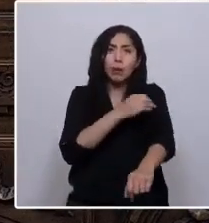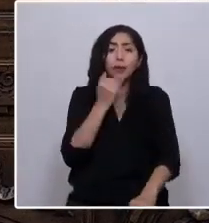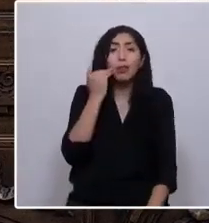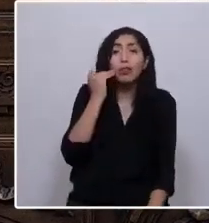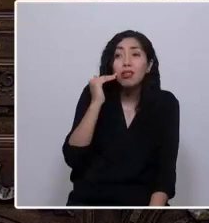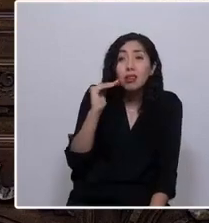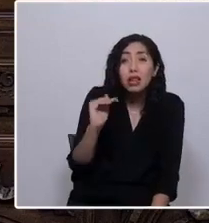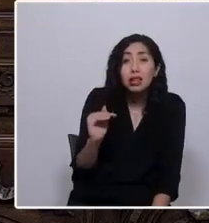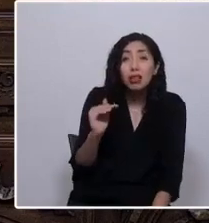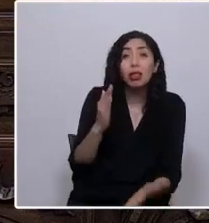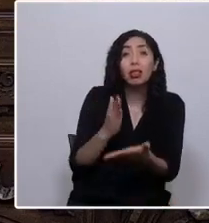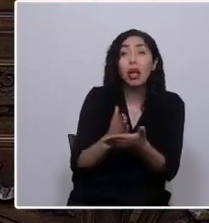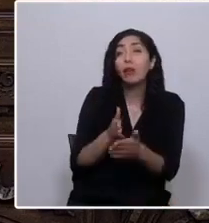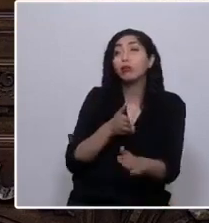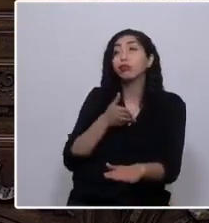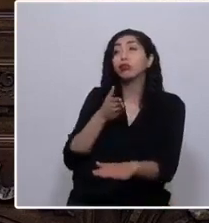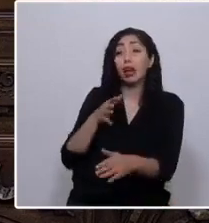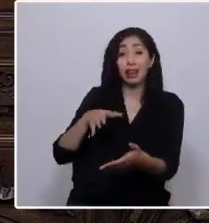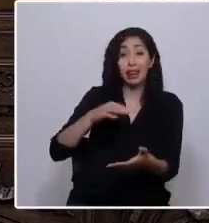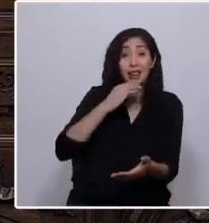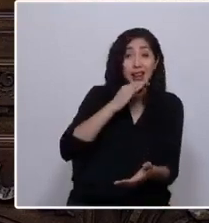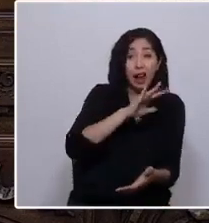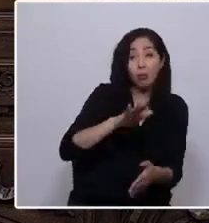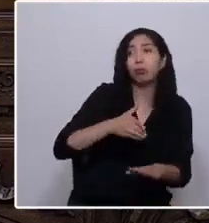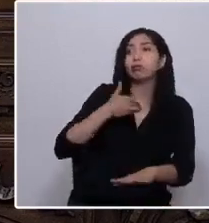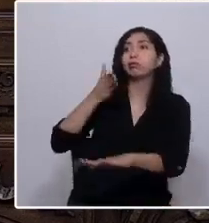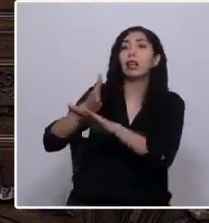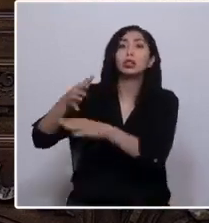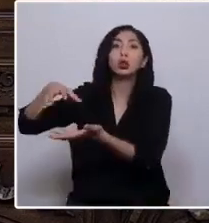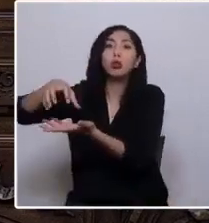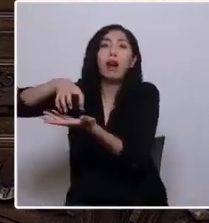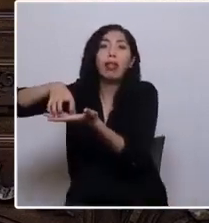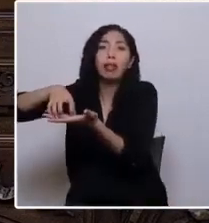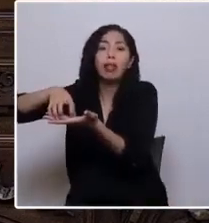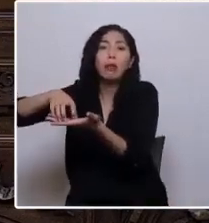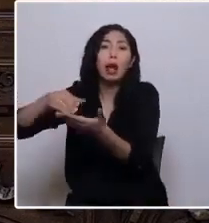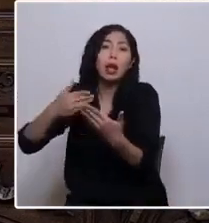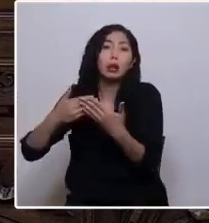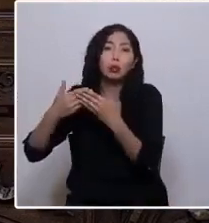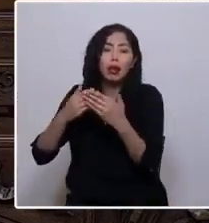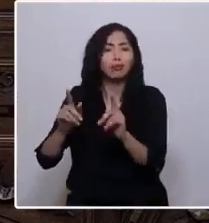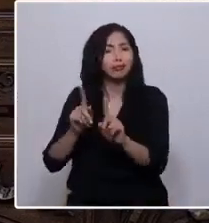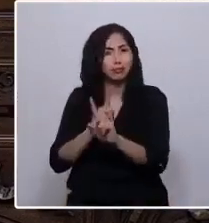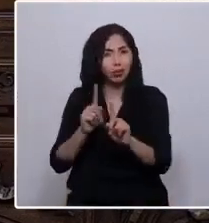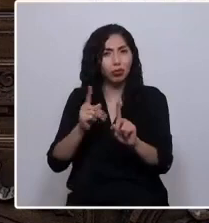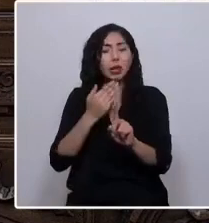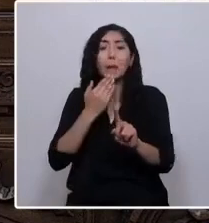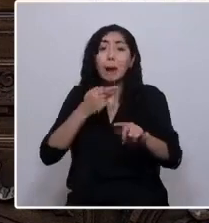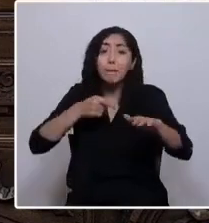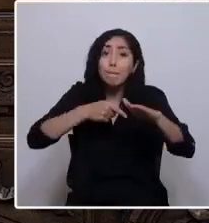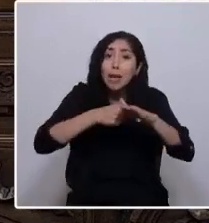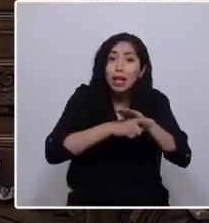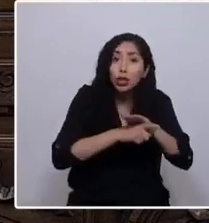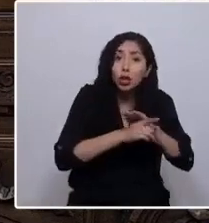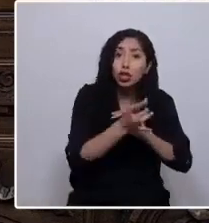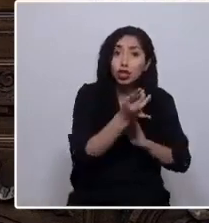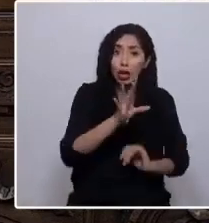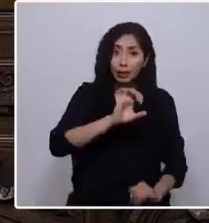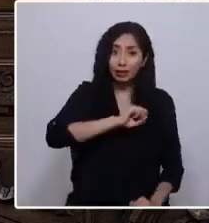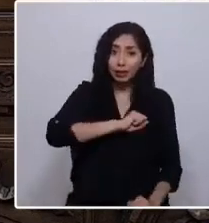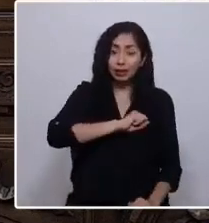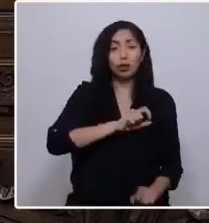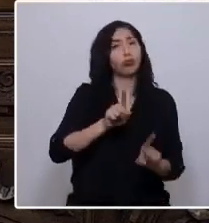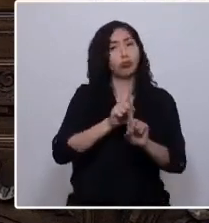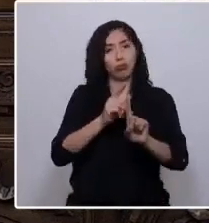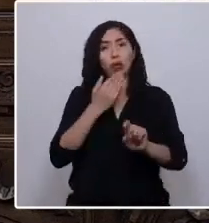para ir a zonas urbanas para terminar su educación, y donde el metro no sea solo para Santiago. Desde Regiones